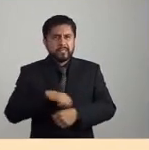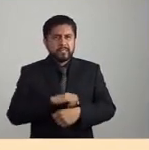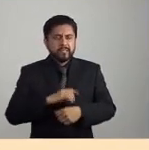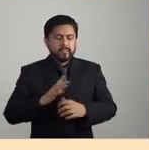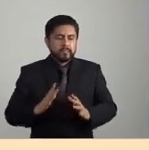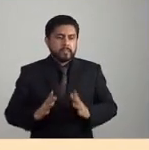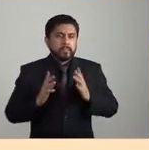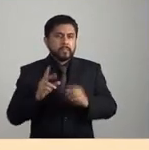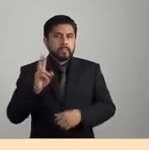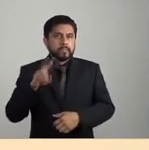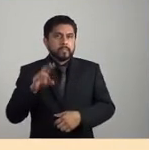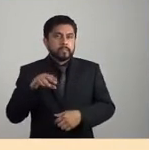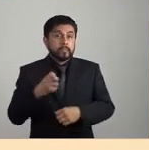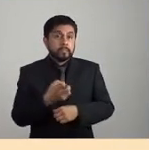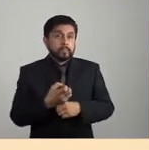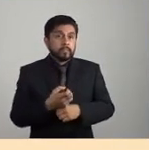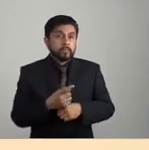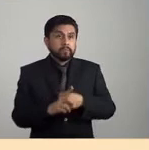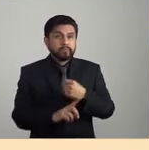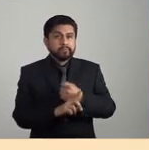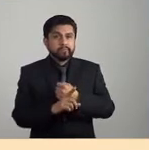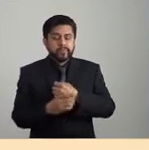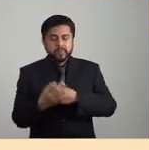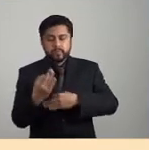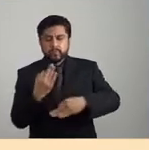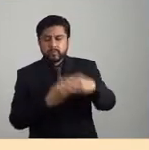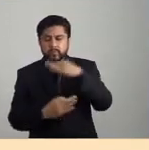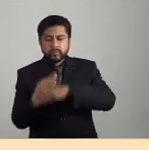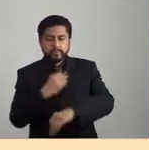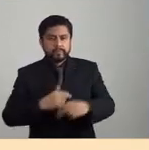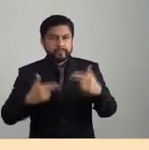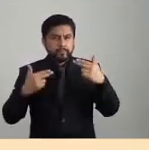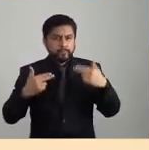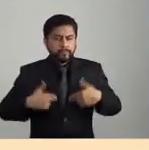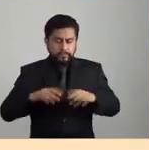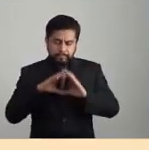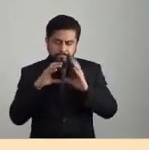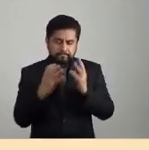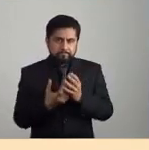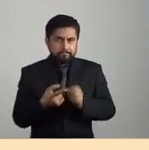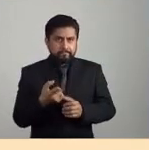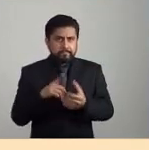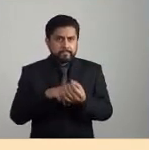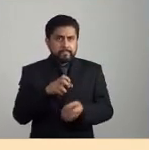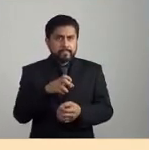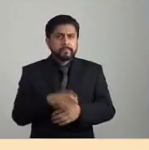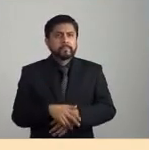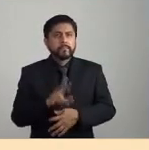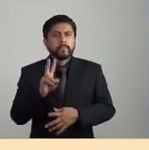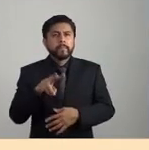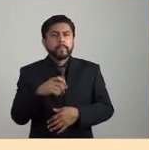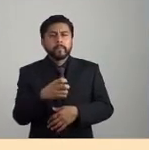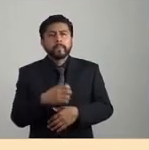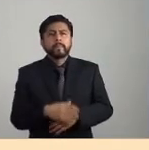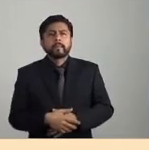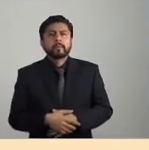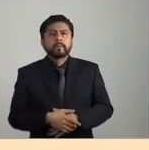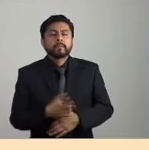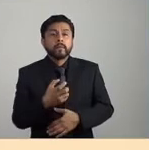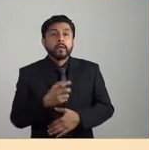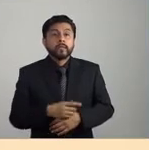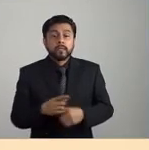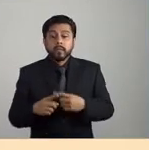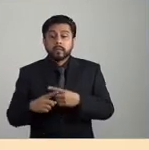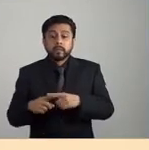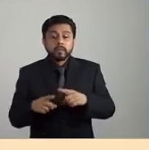afectado a toda la especie humana y que ha generado esquemas de